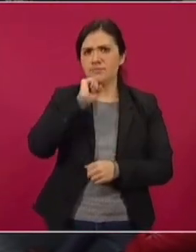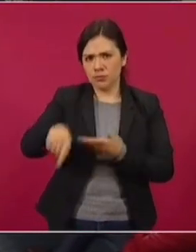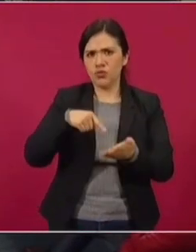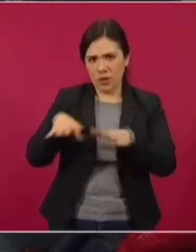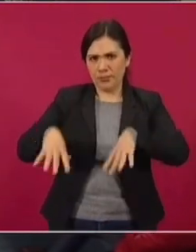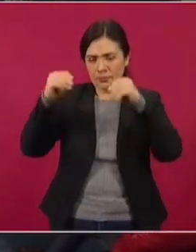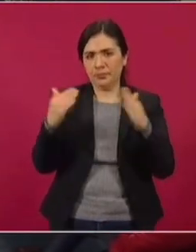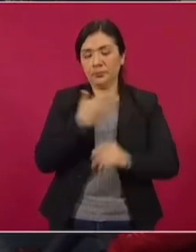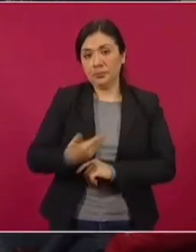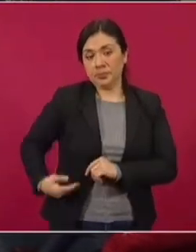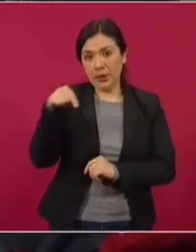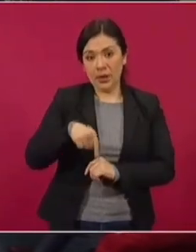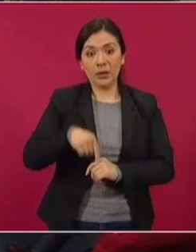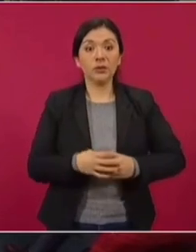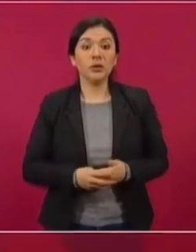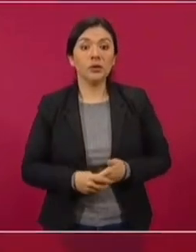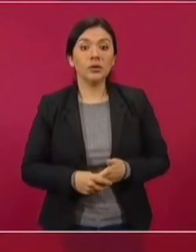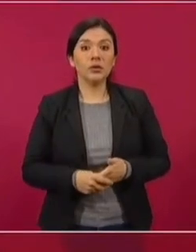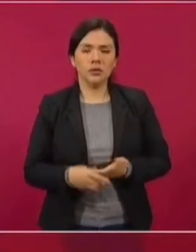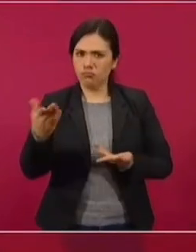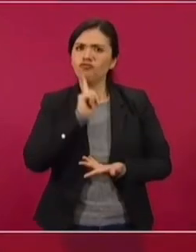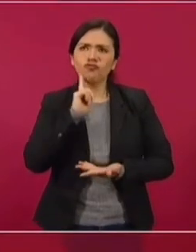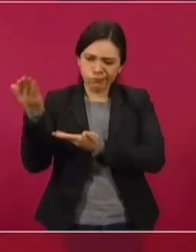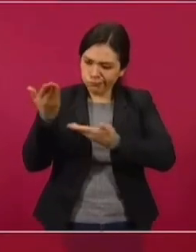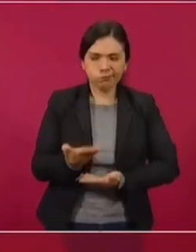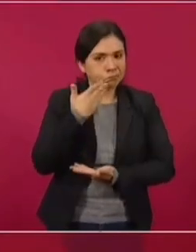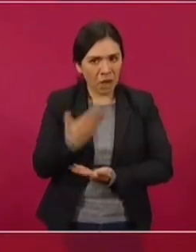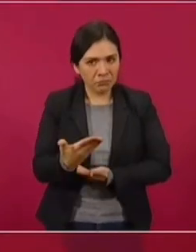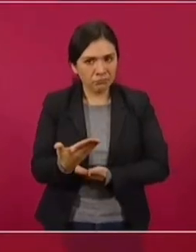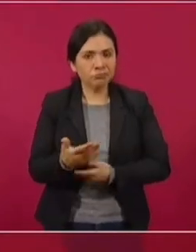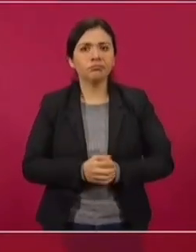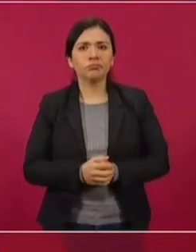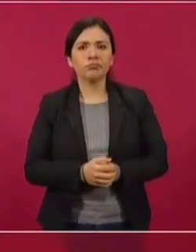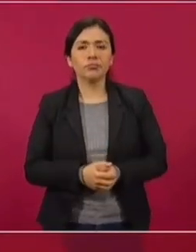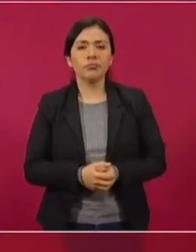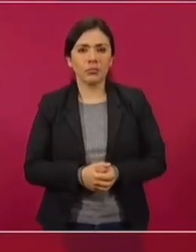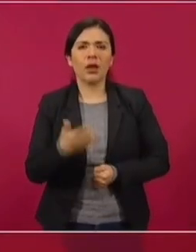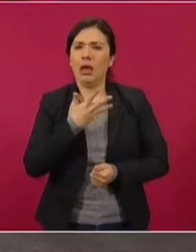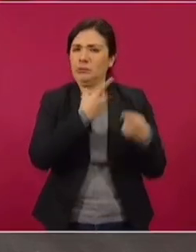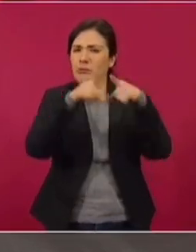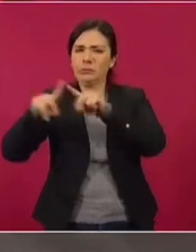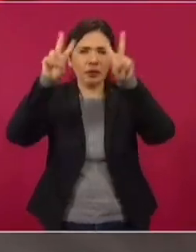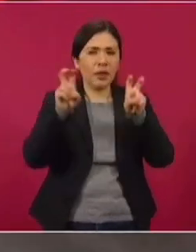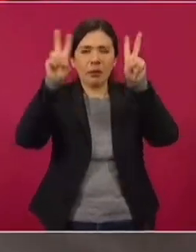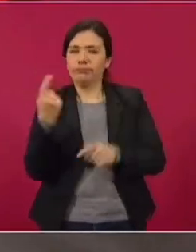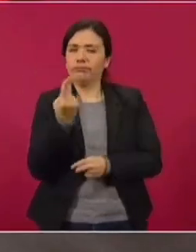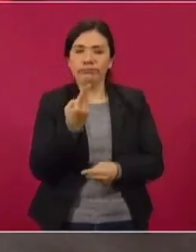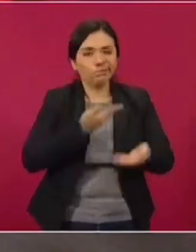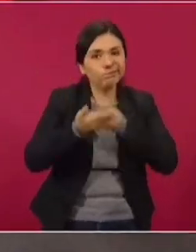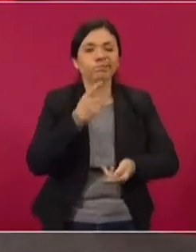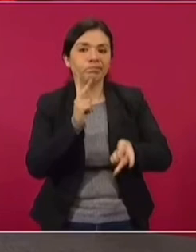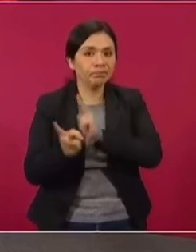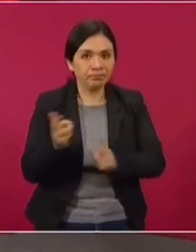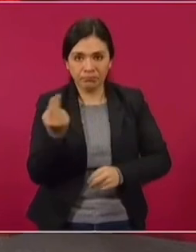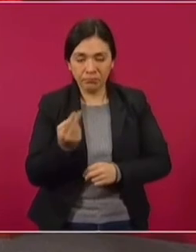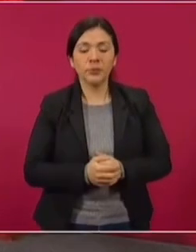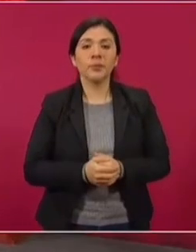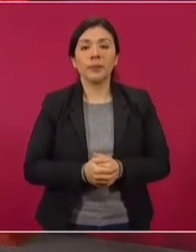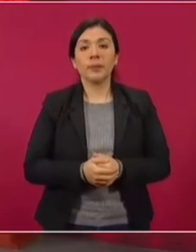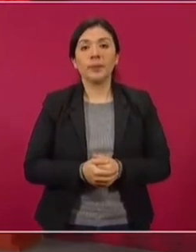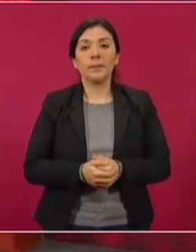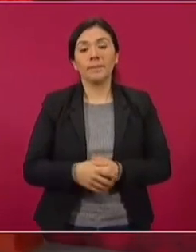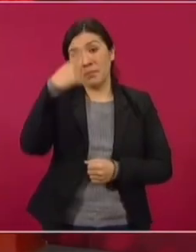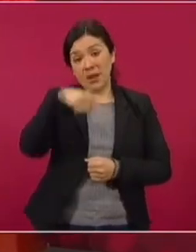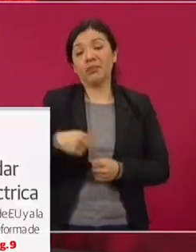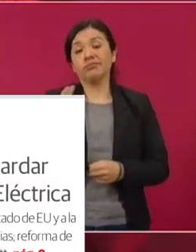Palacio, es bienvenida, bien recibida. Hay muchos temas que tratar, informar